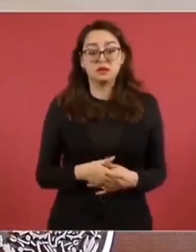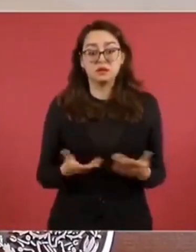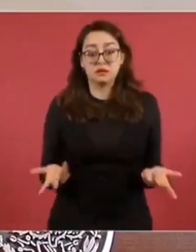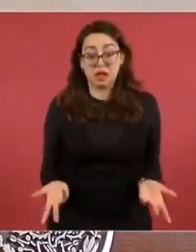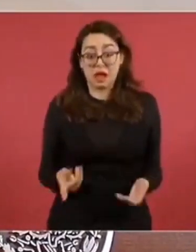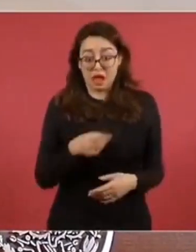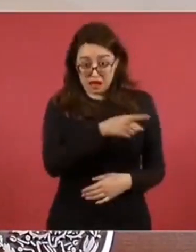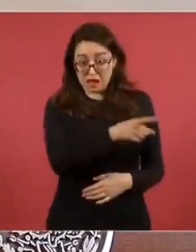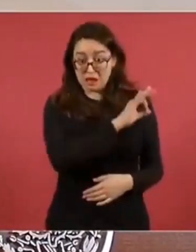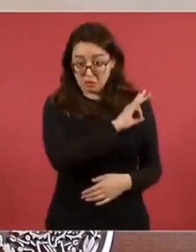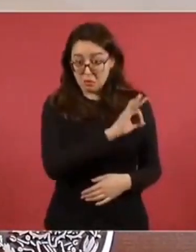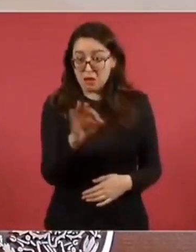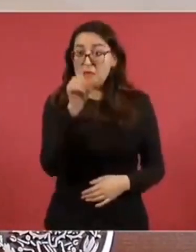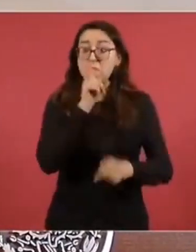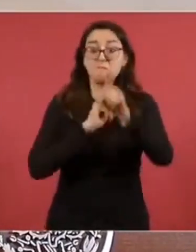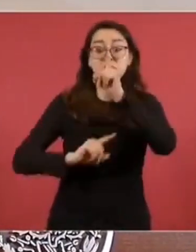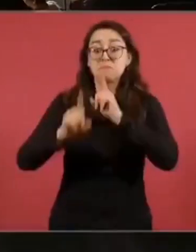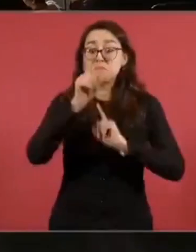a la calumnia?